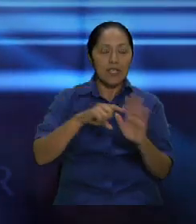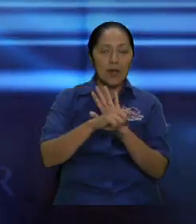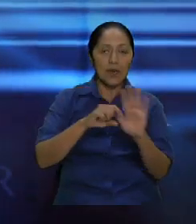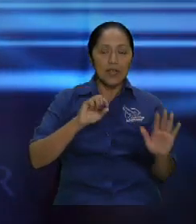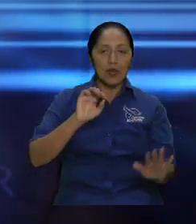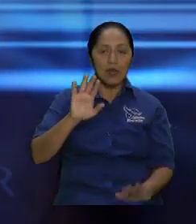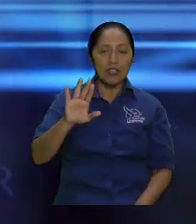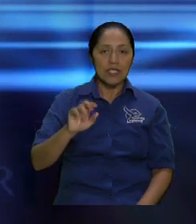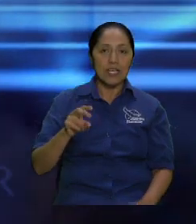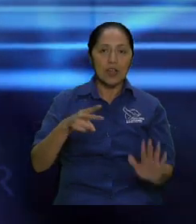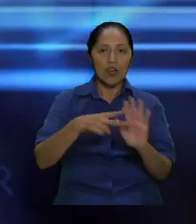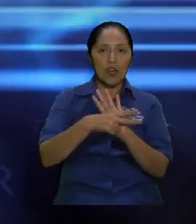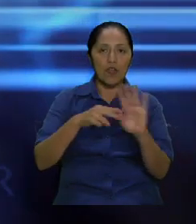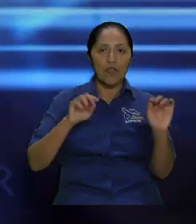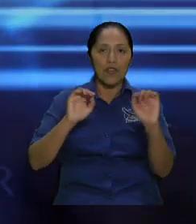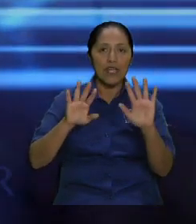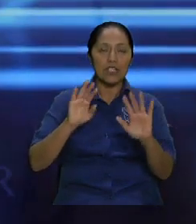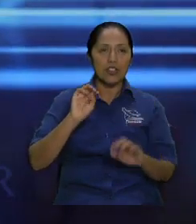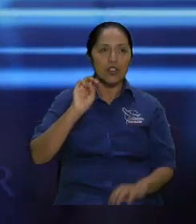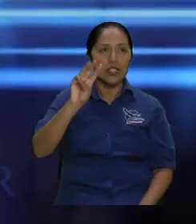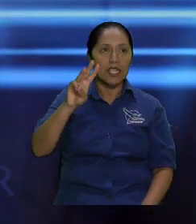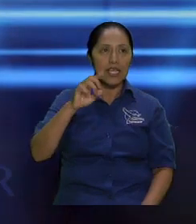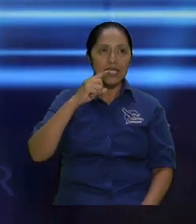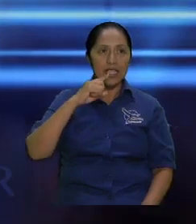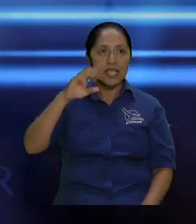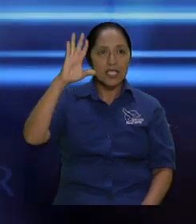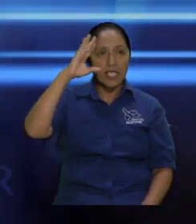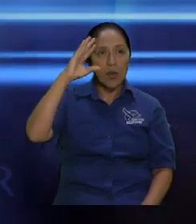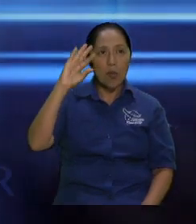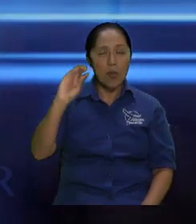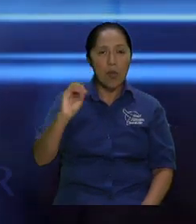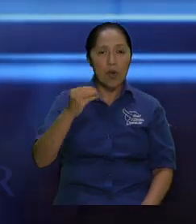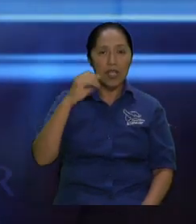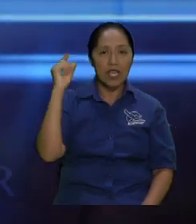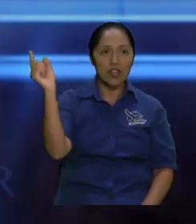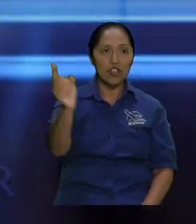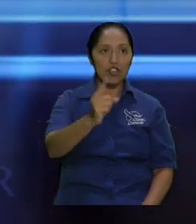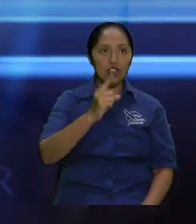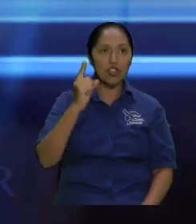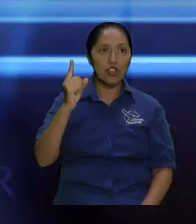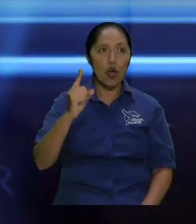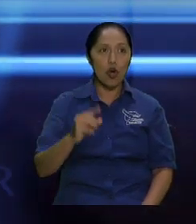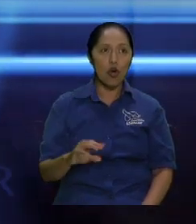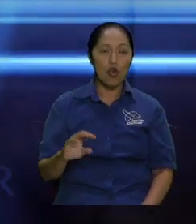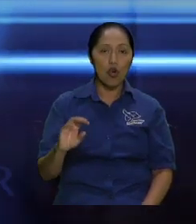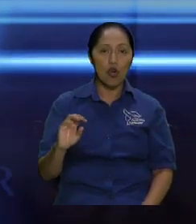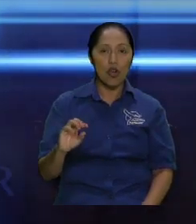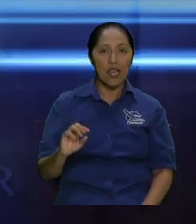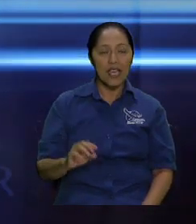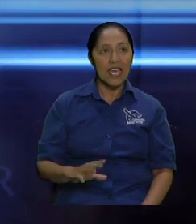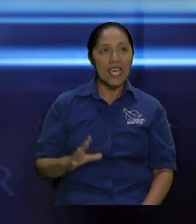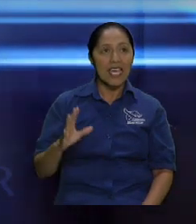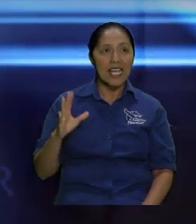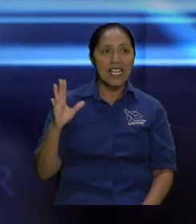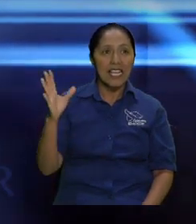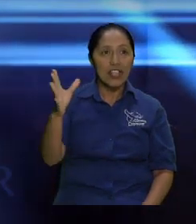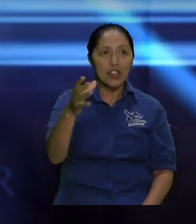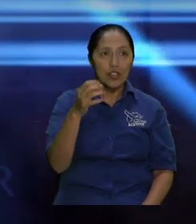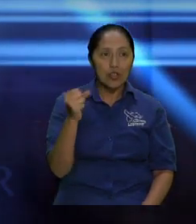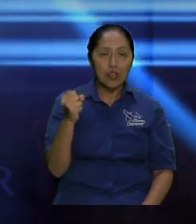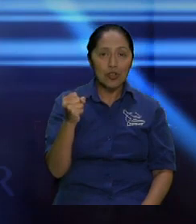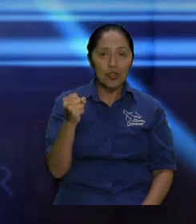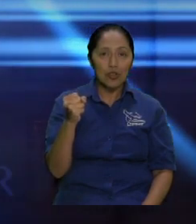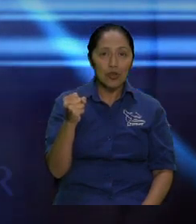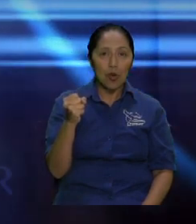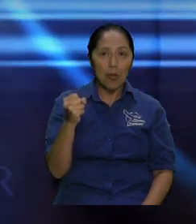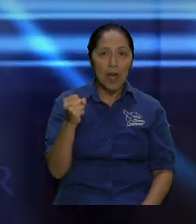la palabra de justicia ahí ya tenemos otro elemento de palabra pero me interesa mucho porque es niño pero mire me llamó